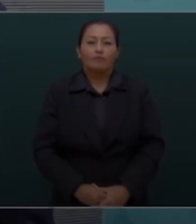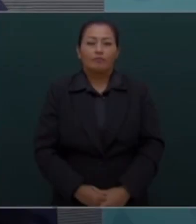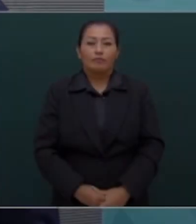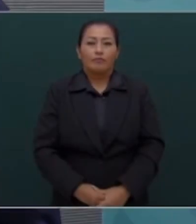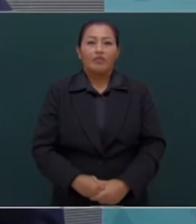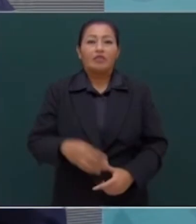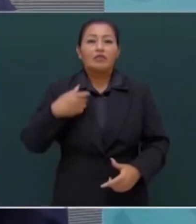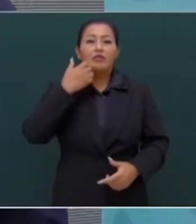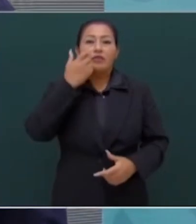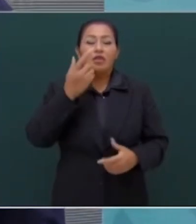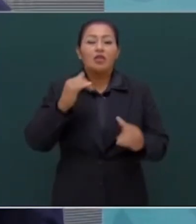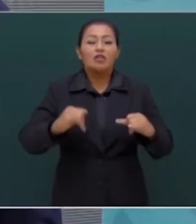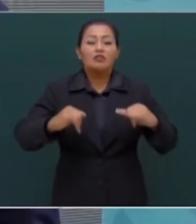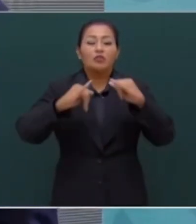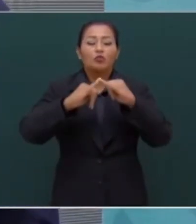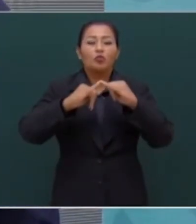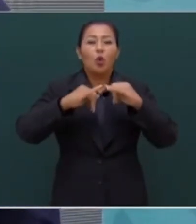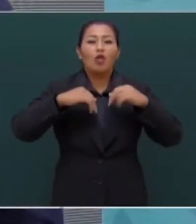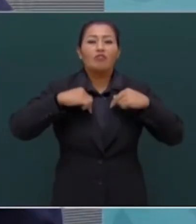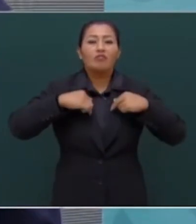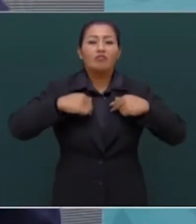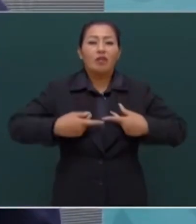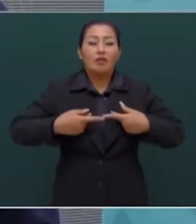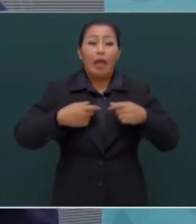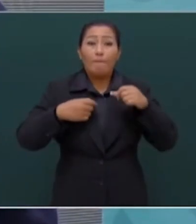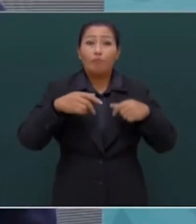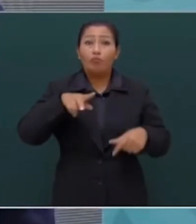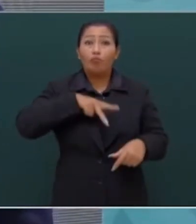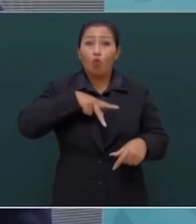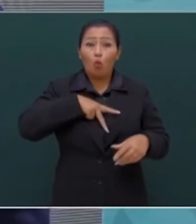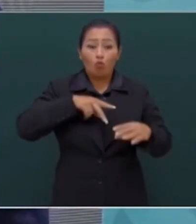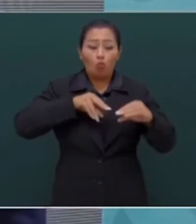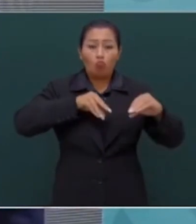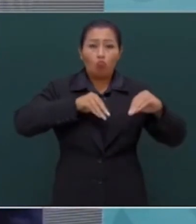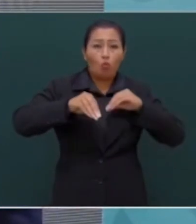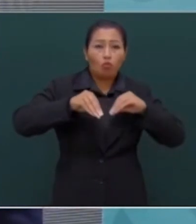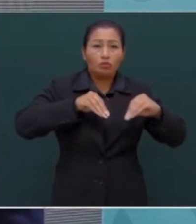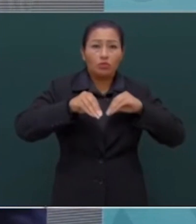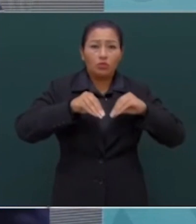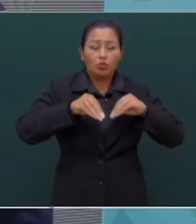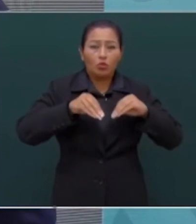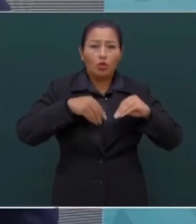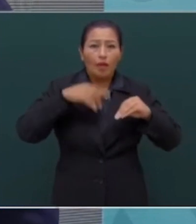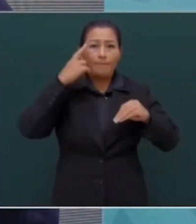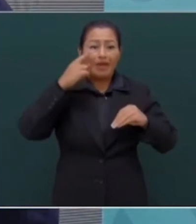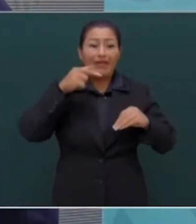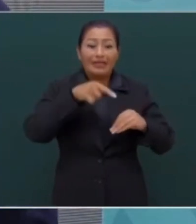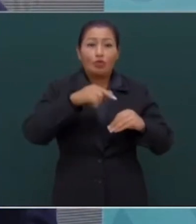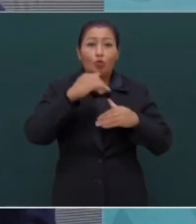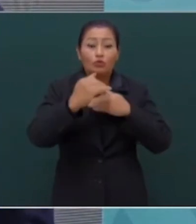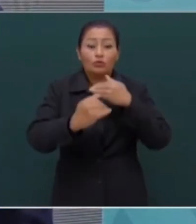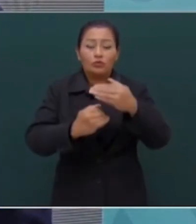debilitar nuestro movimiento para poder ellos mandar.